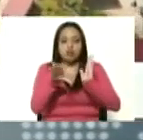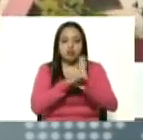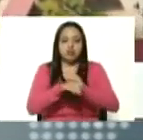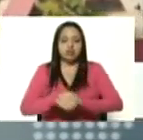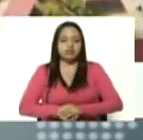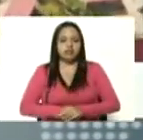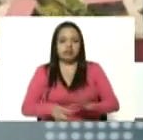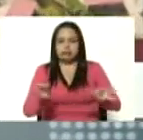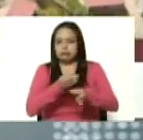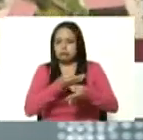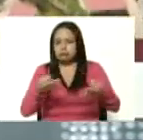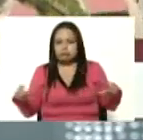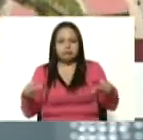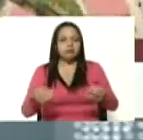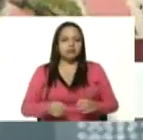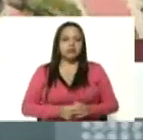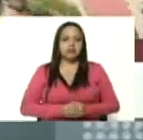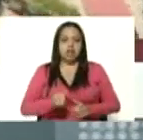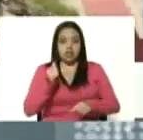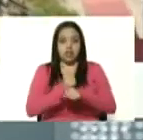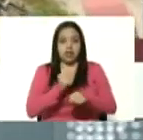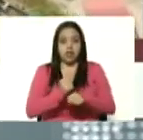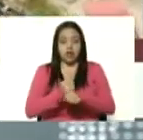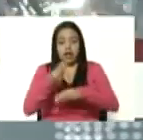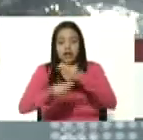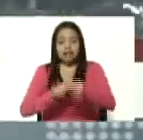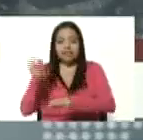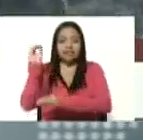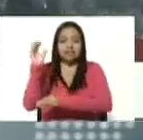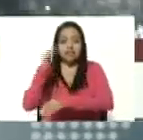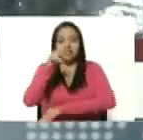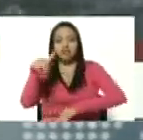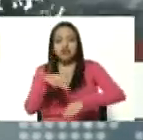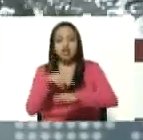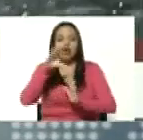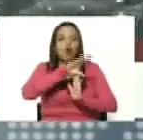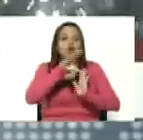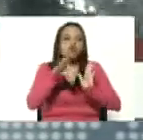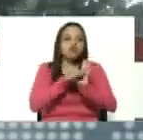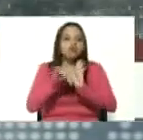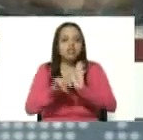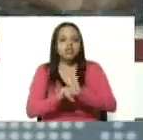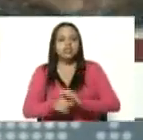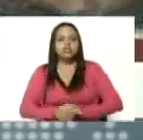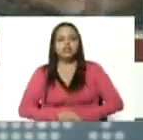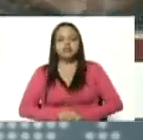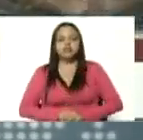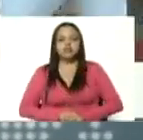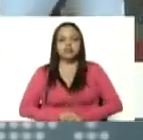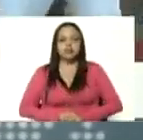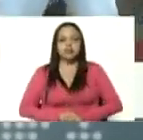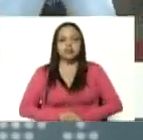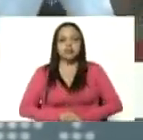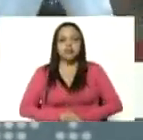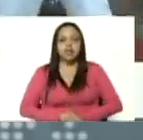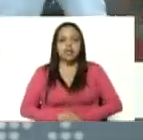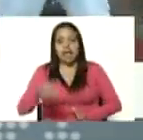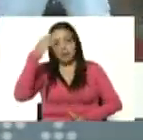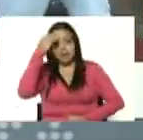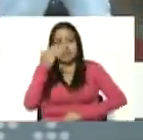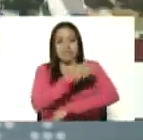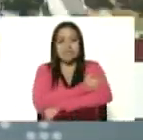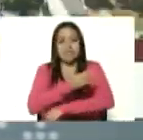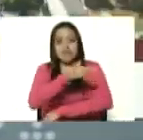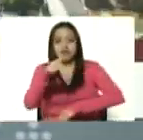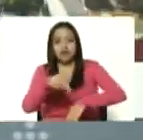magnífica y soberanísima asamblea nacional constituyente la milicia nacional bolivariana pasó a formar parte